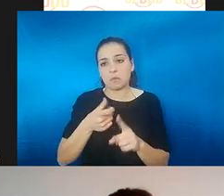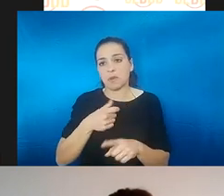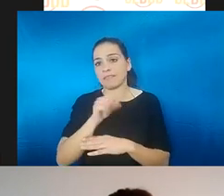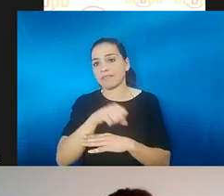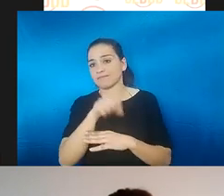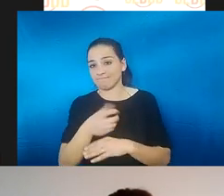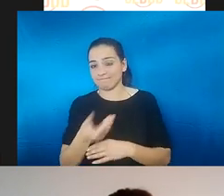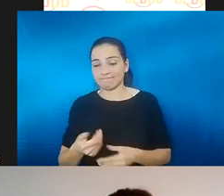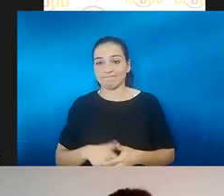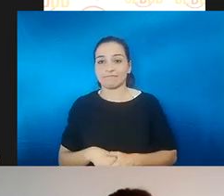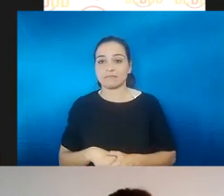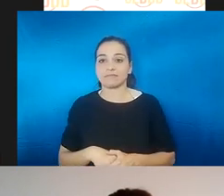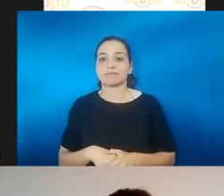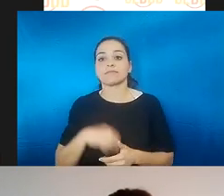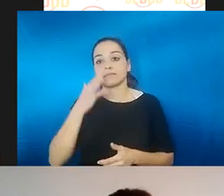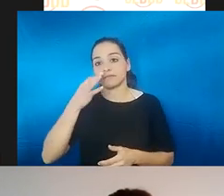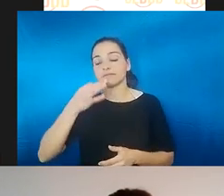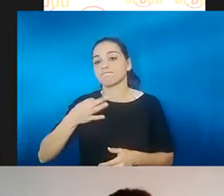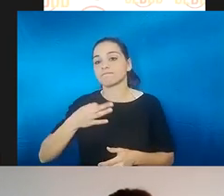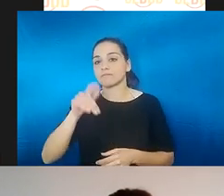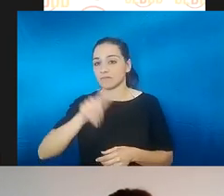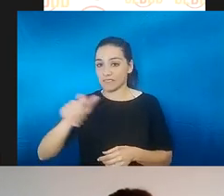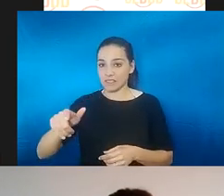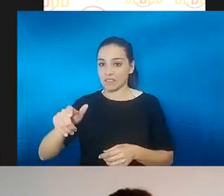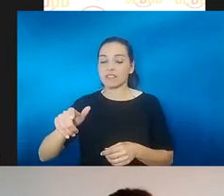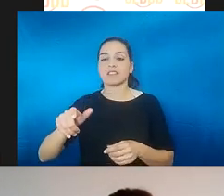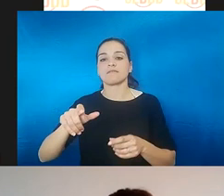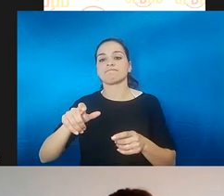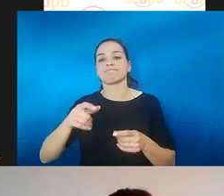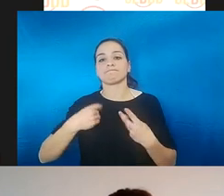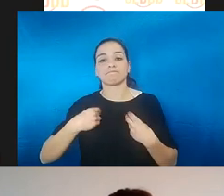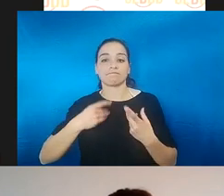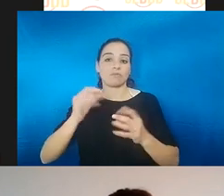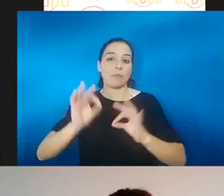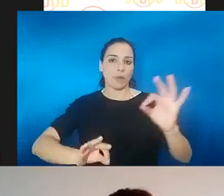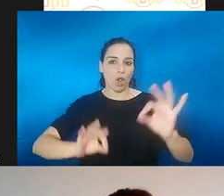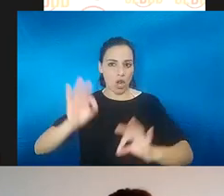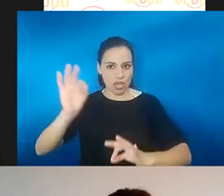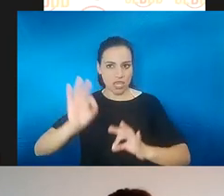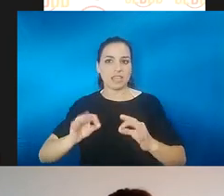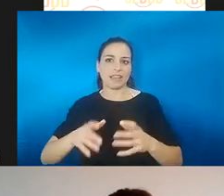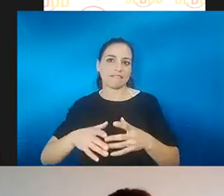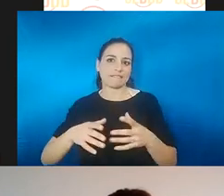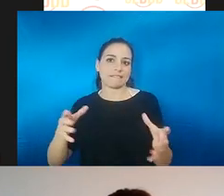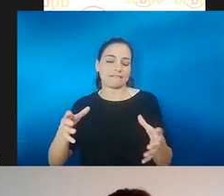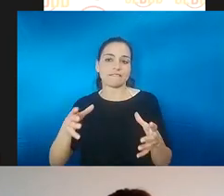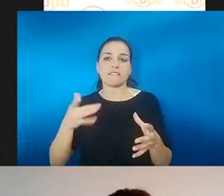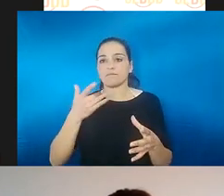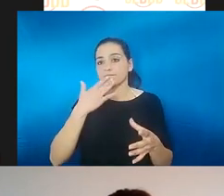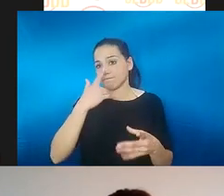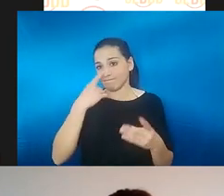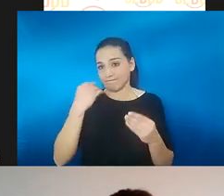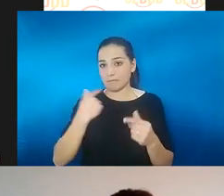Entonces, realmente hay una gran parte de la población que lo padece de una manera u otra, porque no solo está la pérdida del olfato, también se